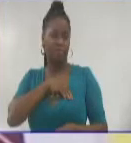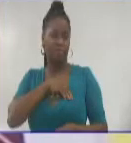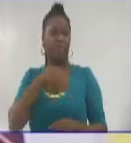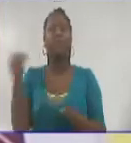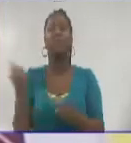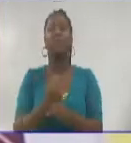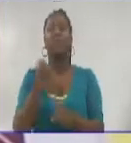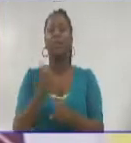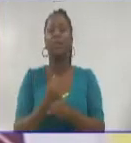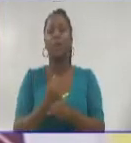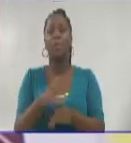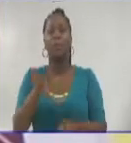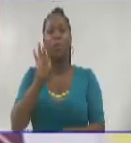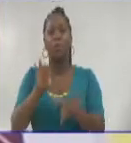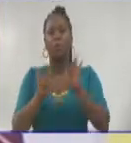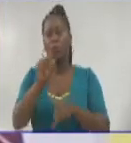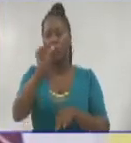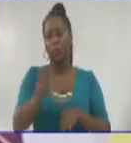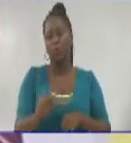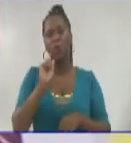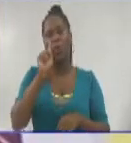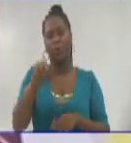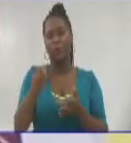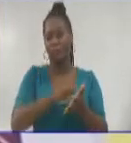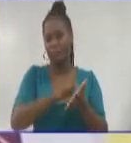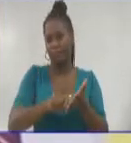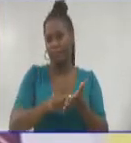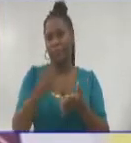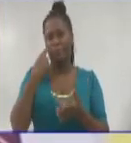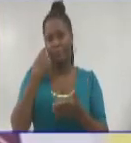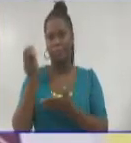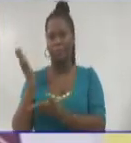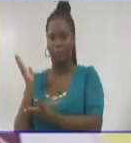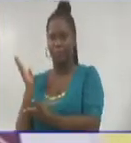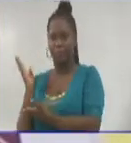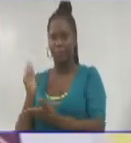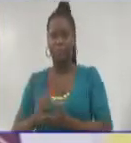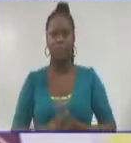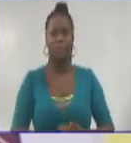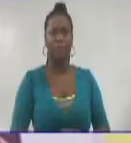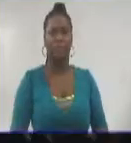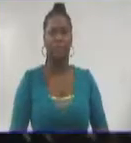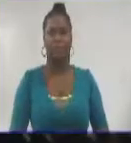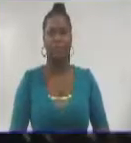quehacer de sus electores. periodista Isaac García Cárdenas así nos la presenta.